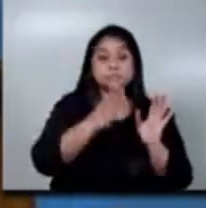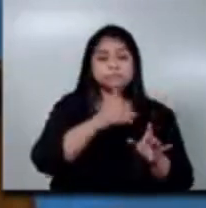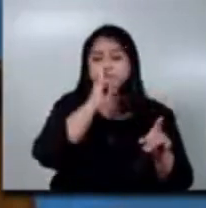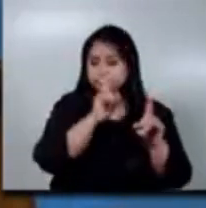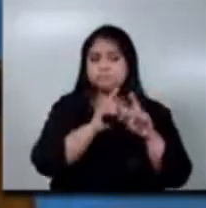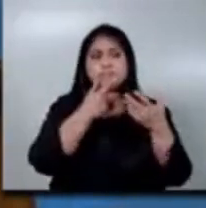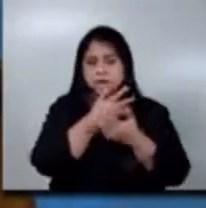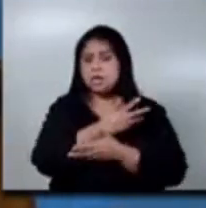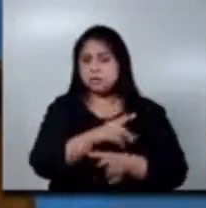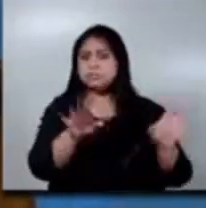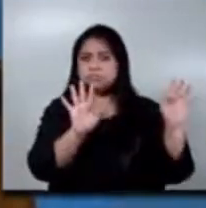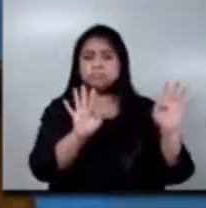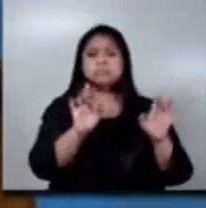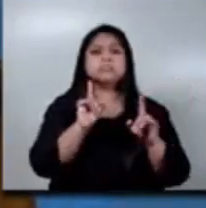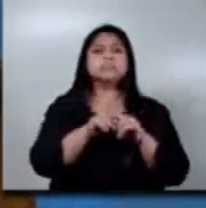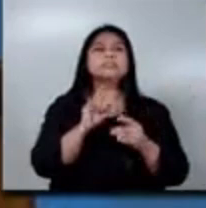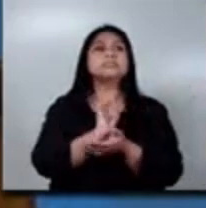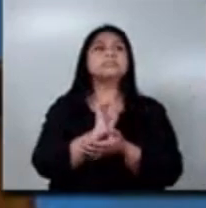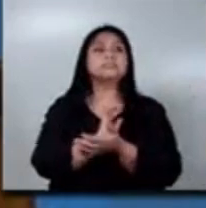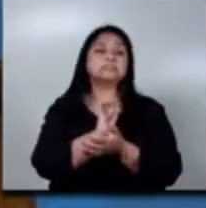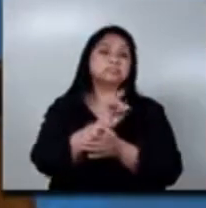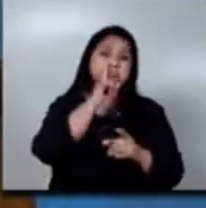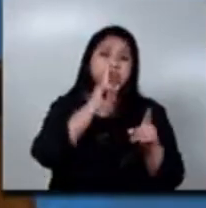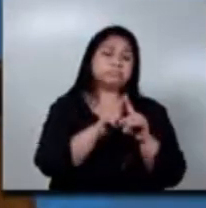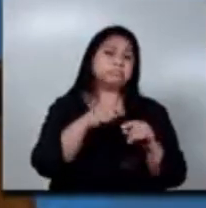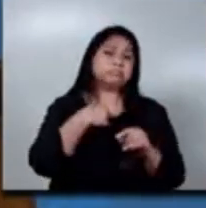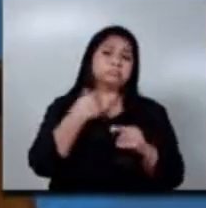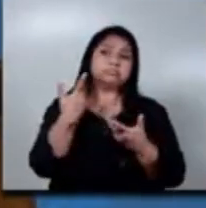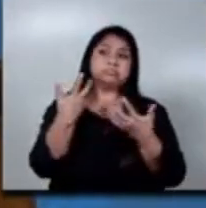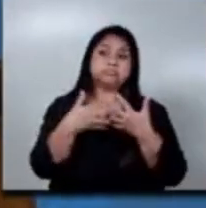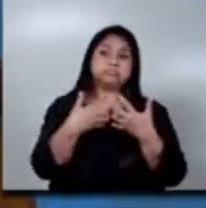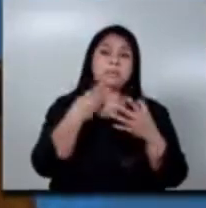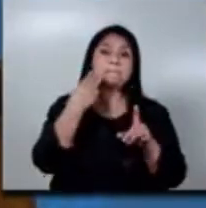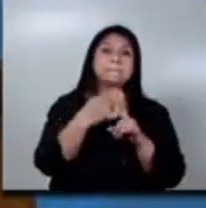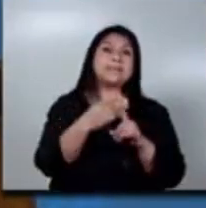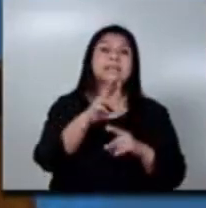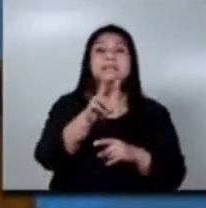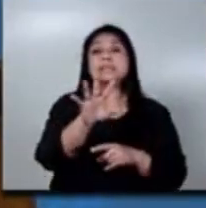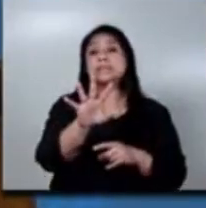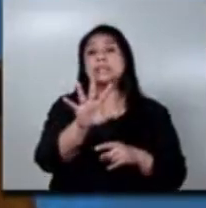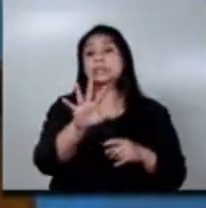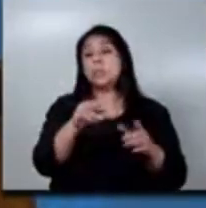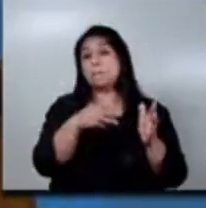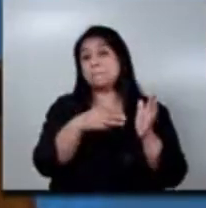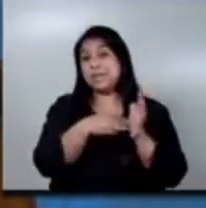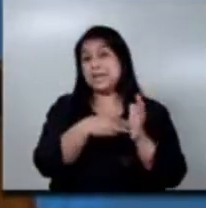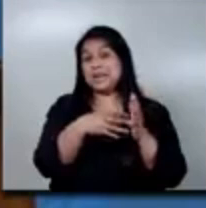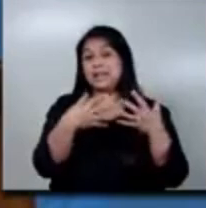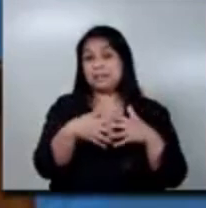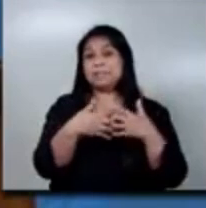Esperaríamos cumplir al menos con la meta de las 25.000 empresas aproximadamente que están registradas